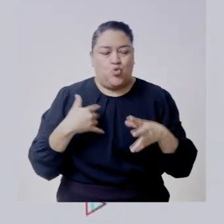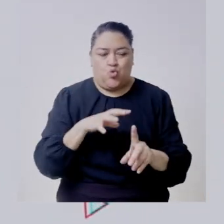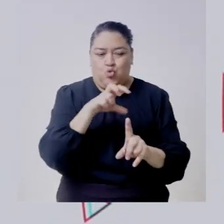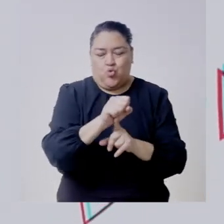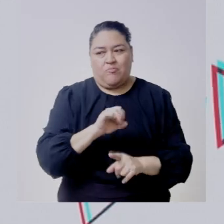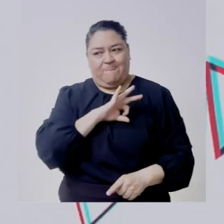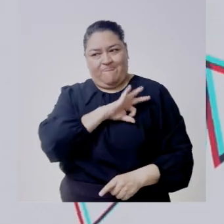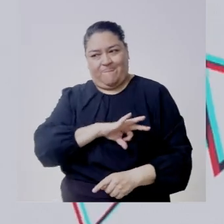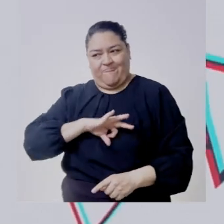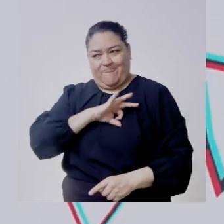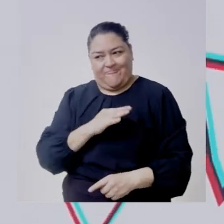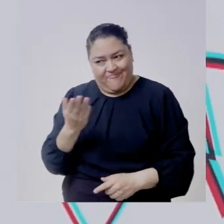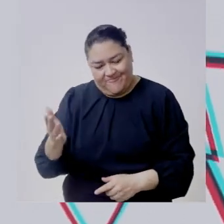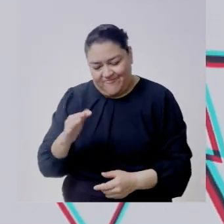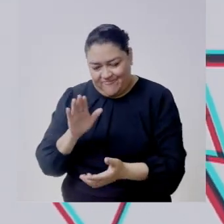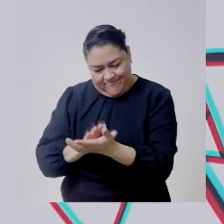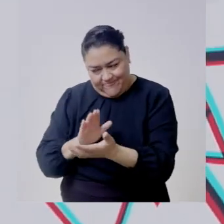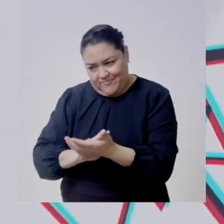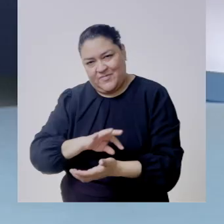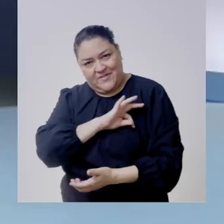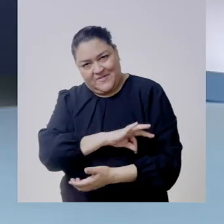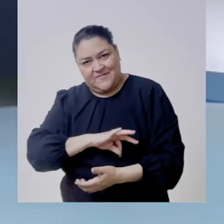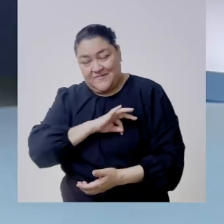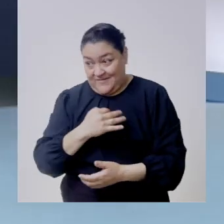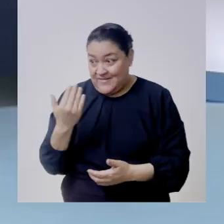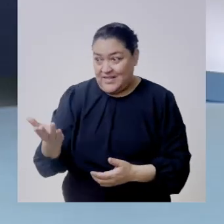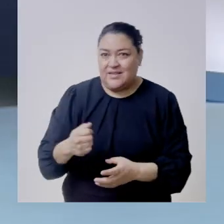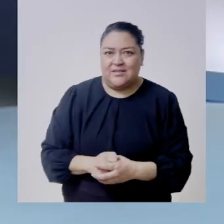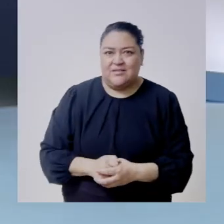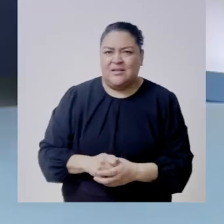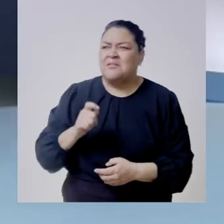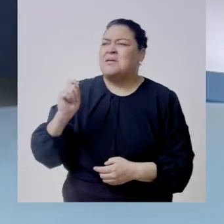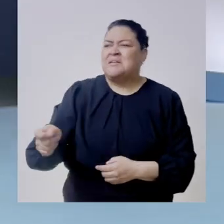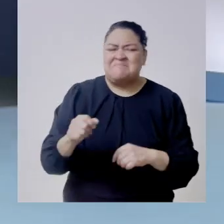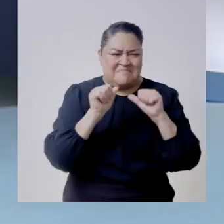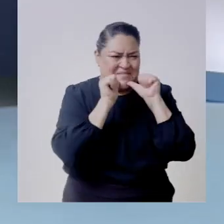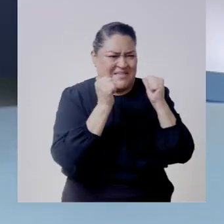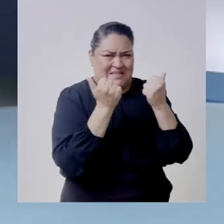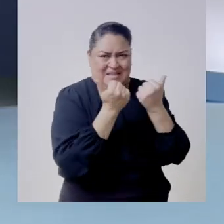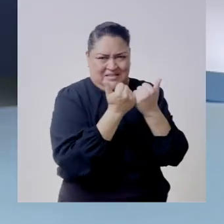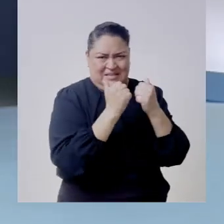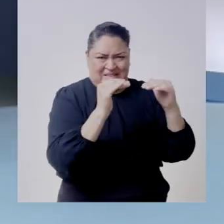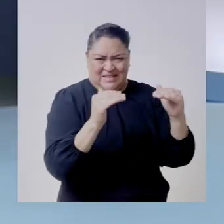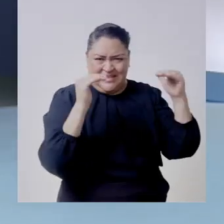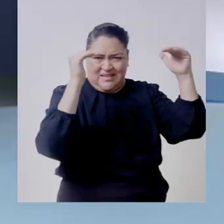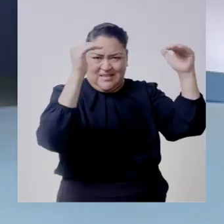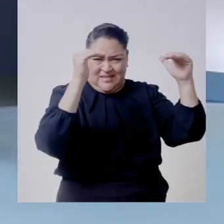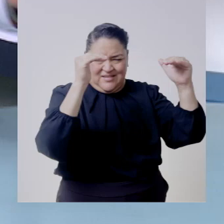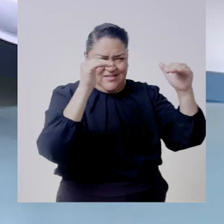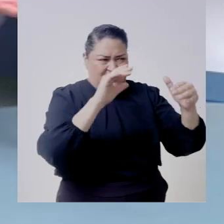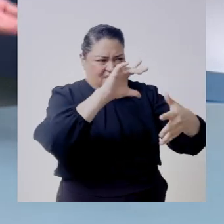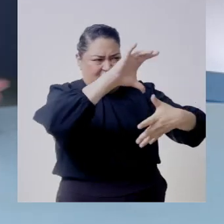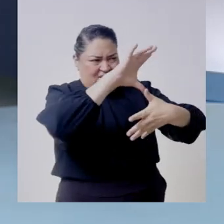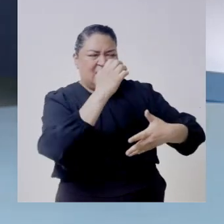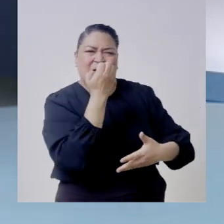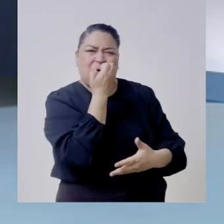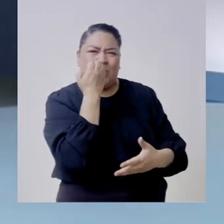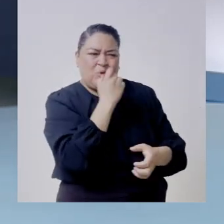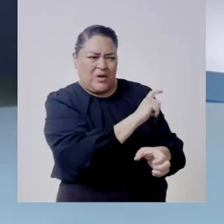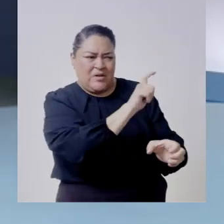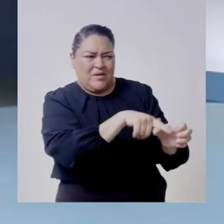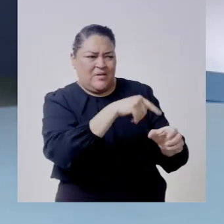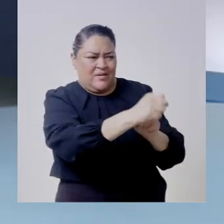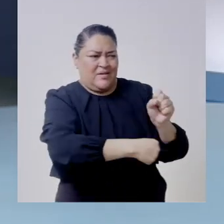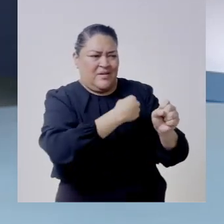un logro felicidades felicidades por ello también pero qué es esta red para qué sirve porque la escuela está ahí